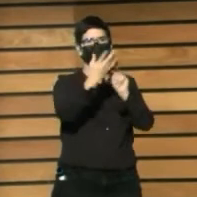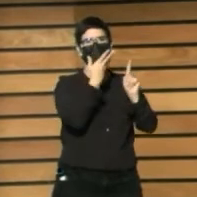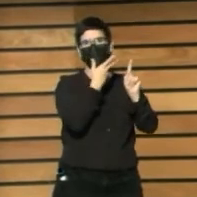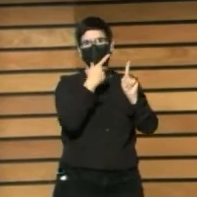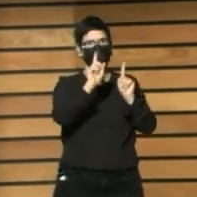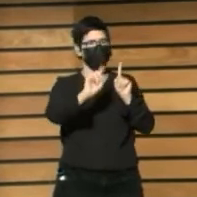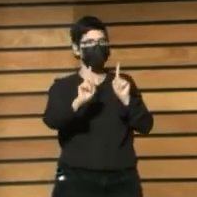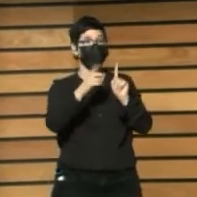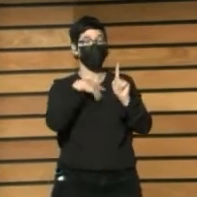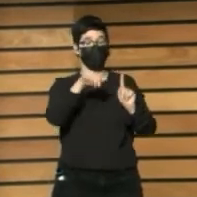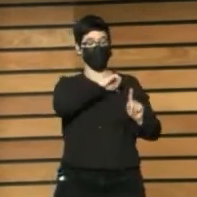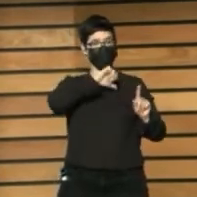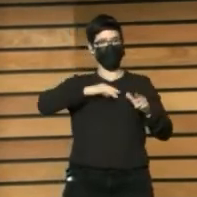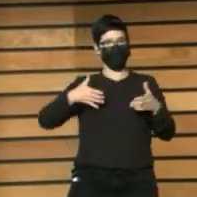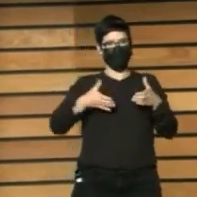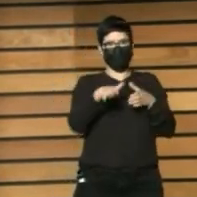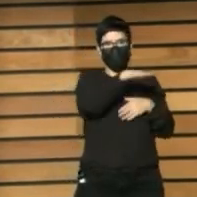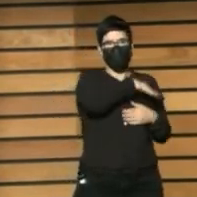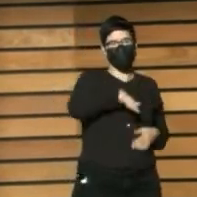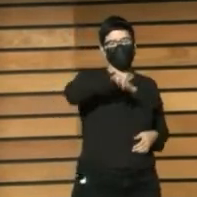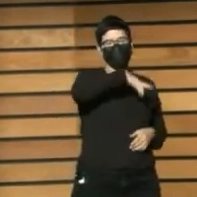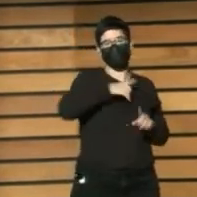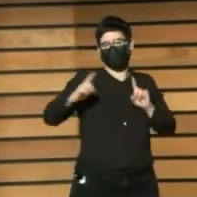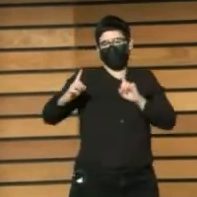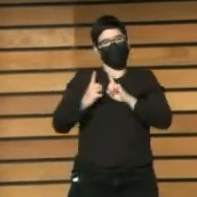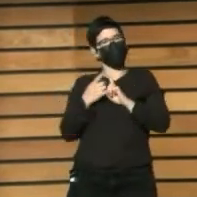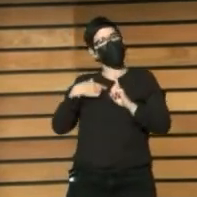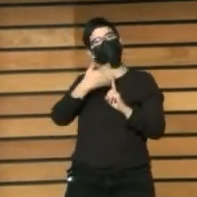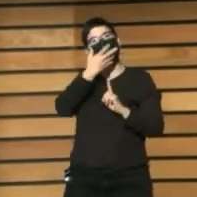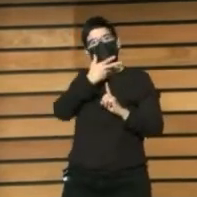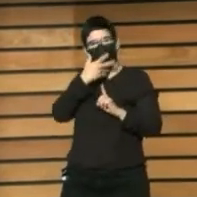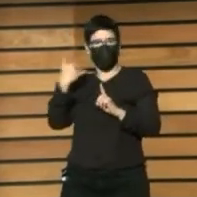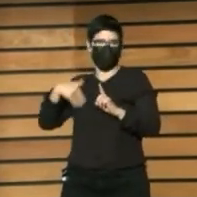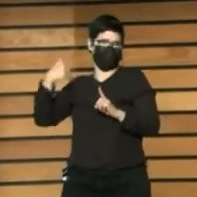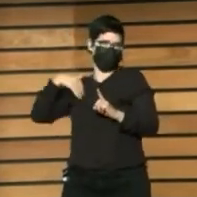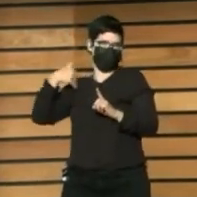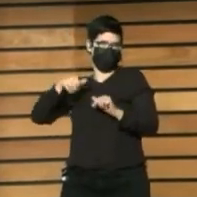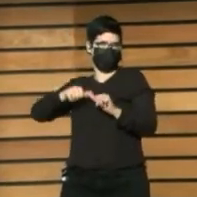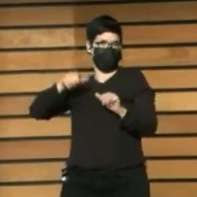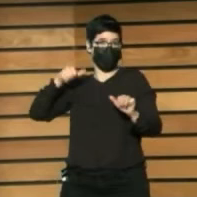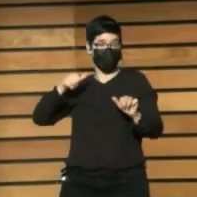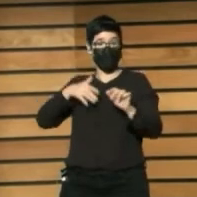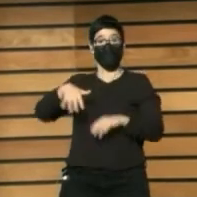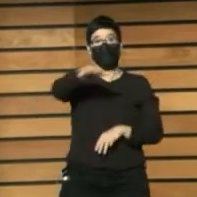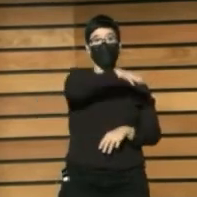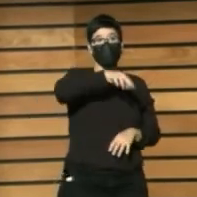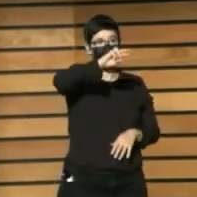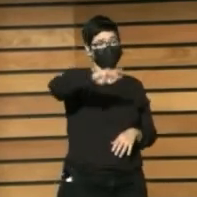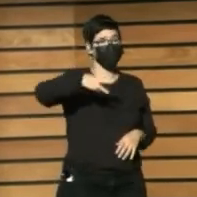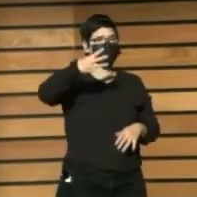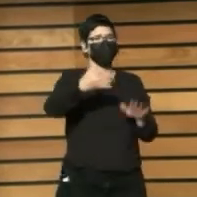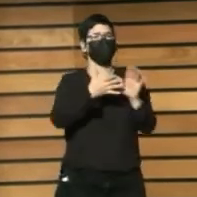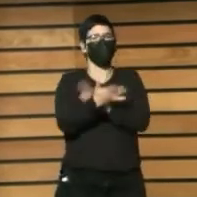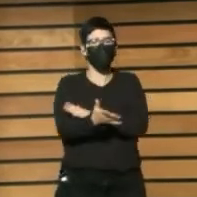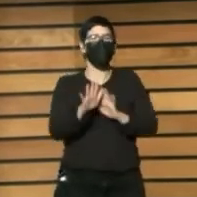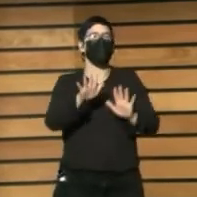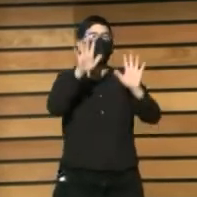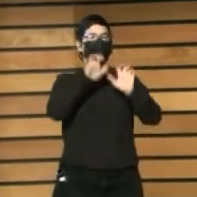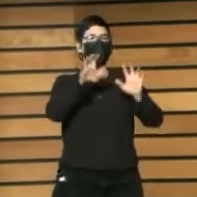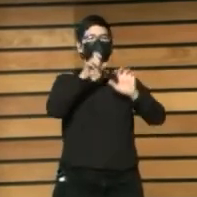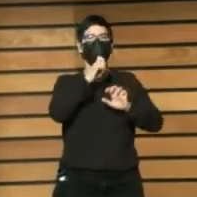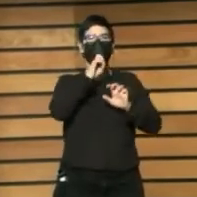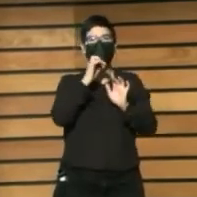conocemos Y por lo tanto En un espacio tercero Aprendemos a tratar Con lo desconocido Y es un importante Rasgo De la